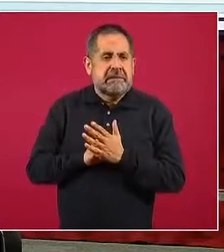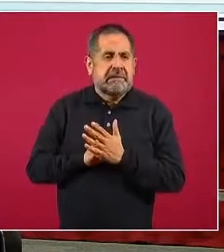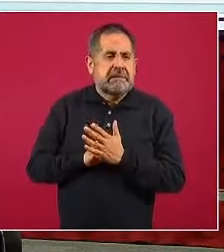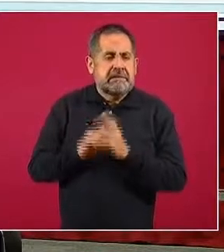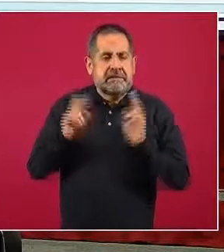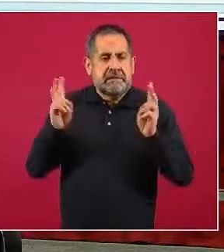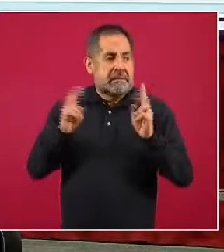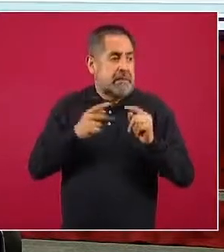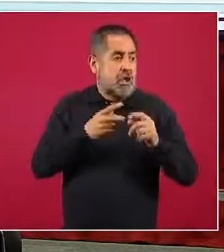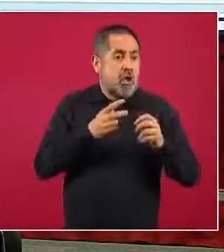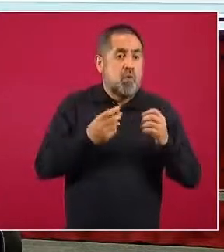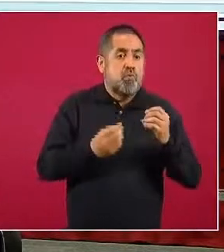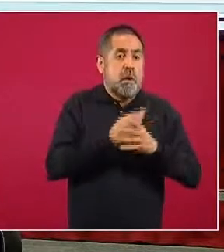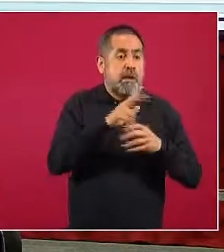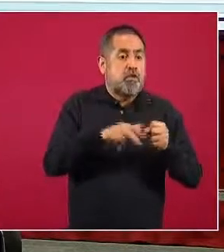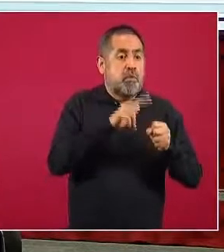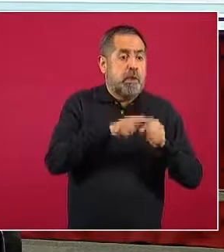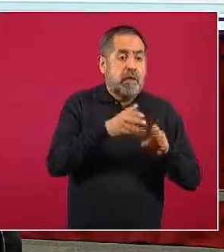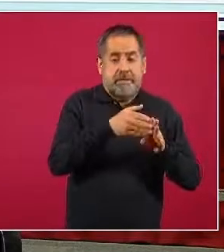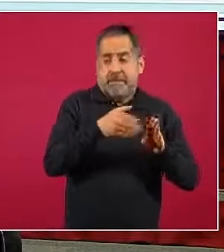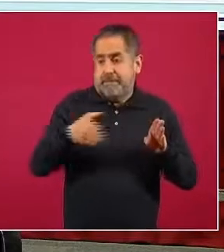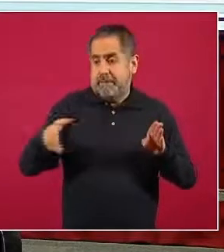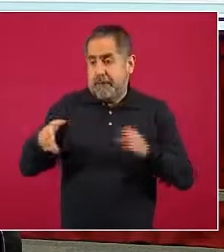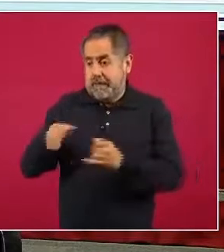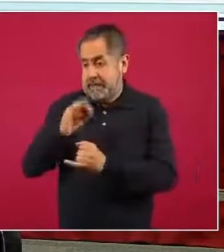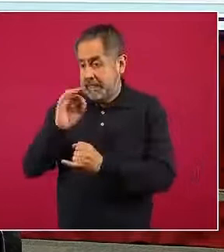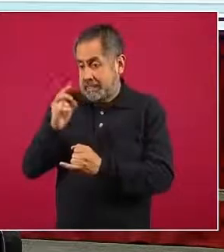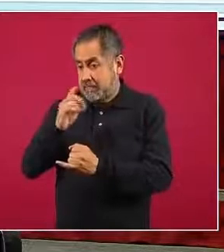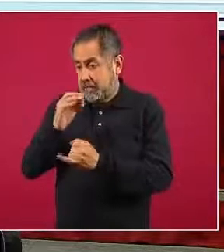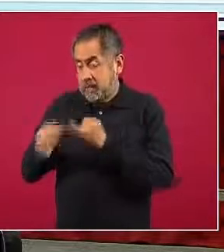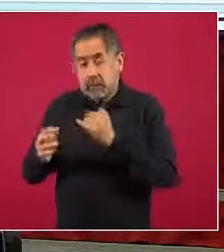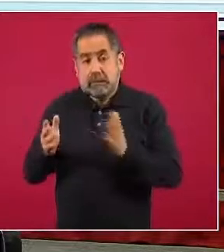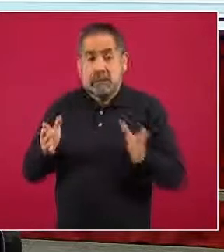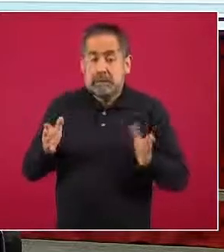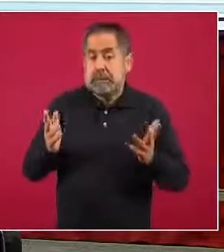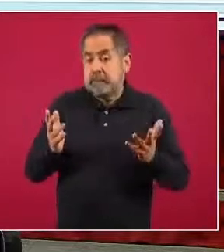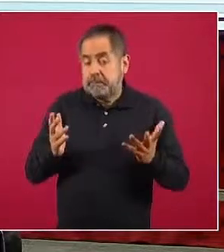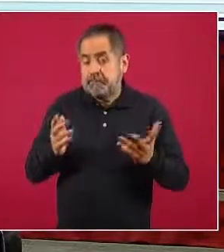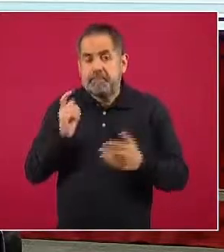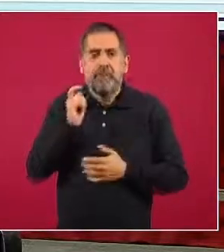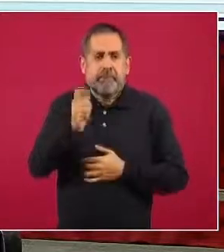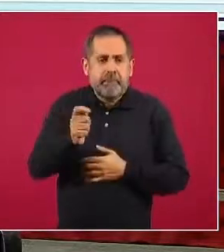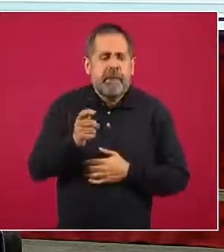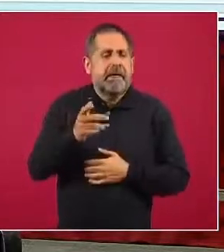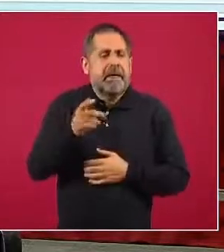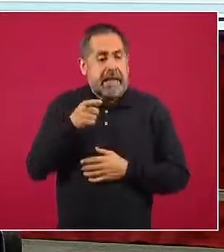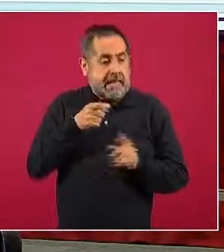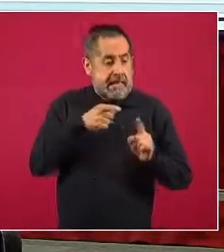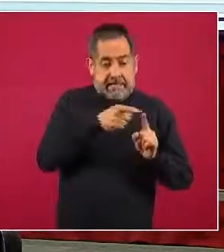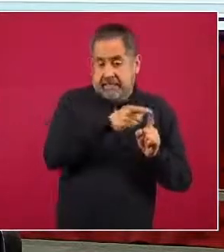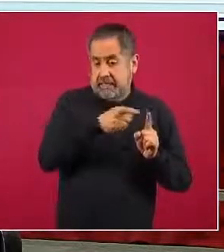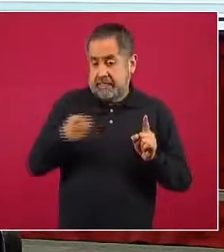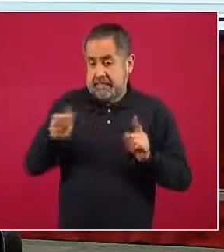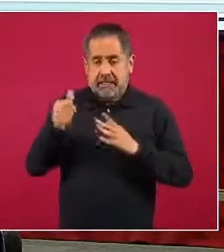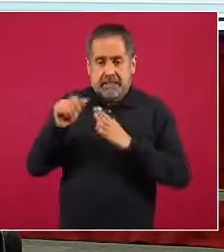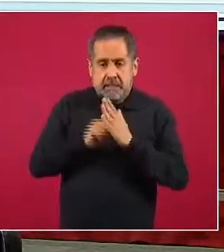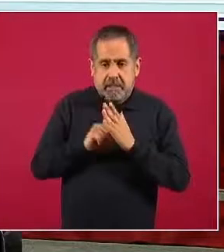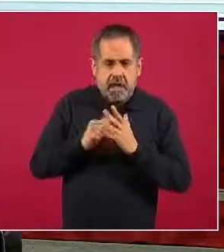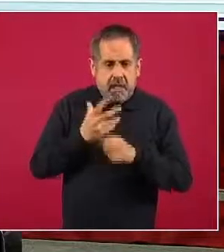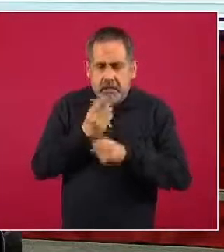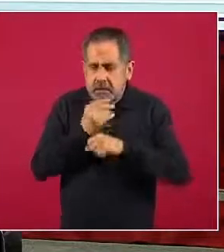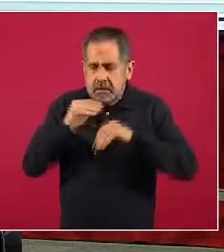normalidad, en donde la principal característica de la misma es que se han podido implementar intervenciones